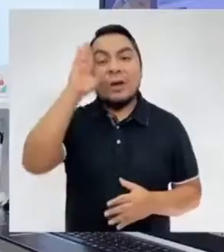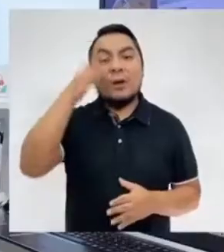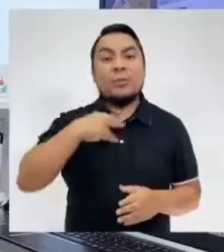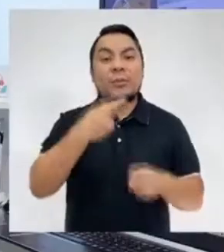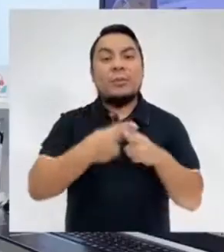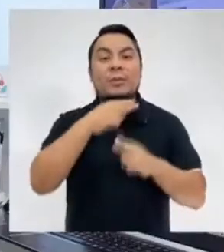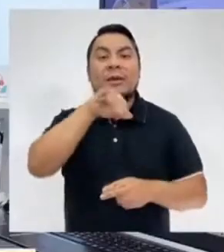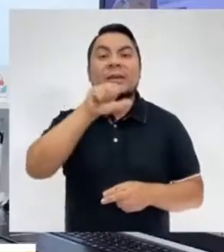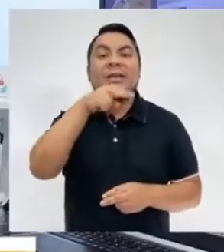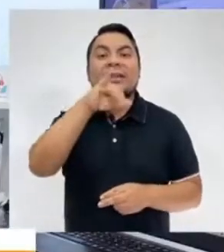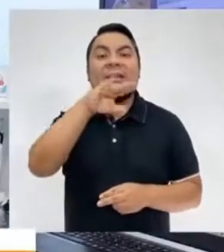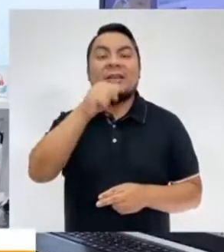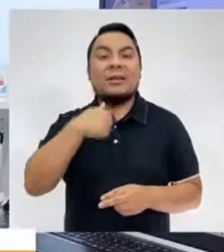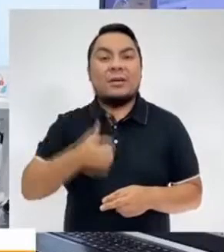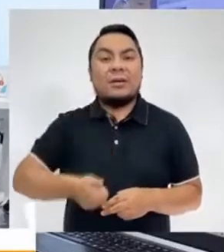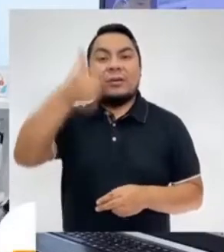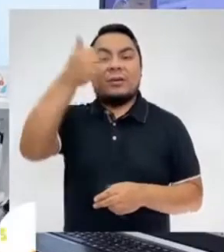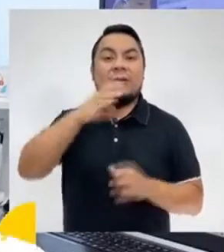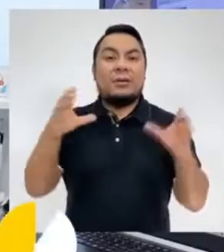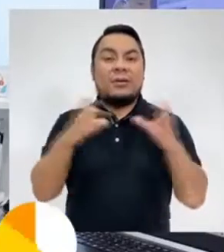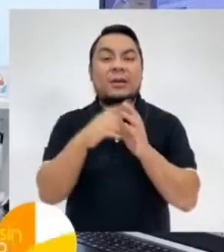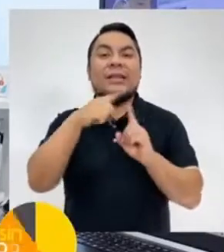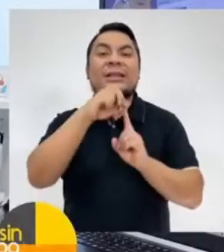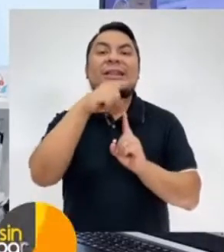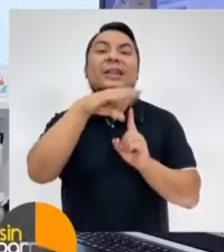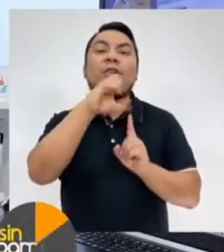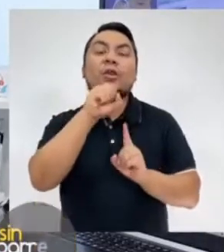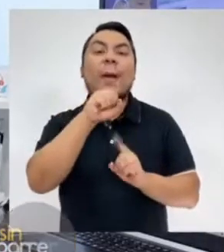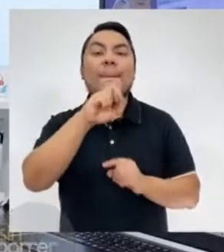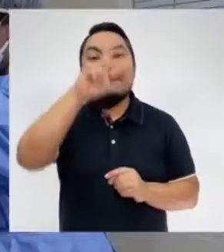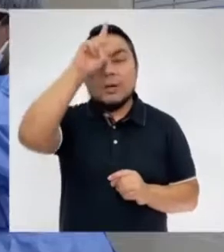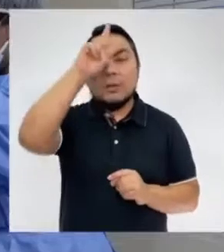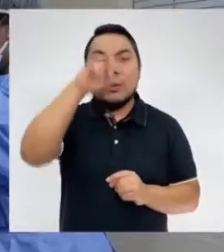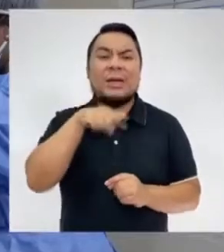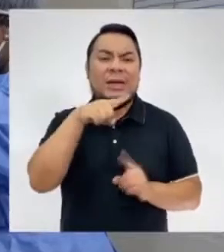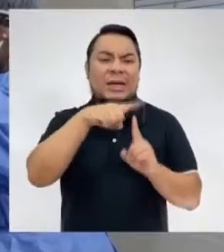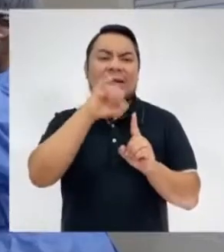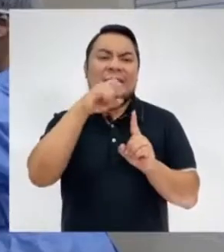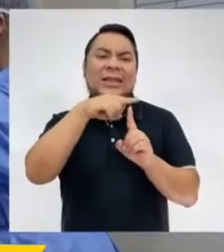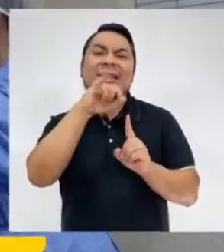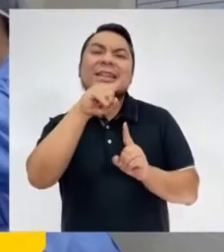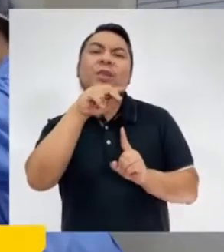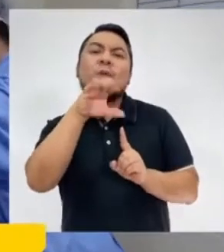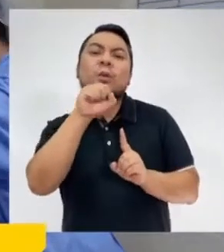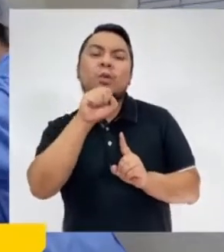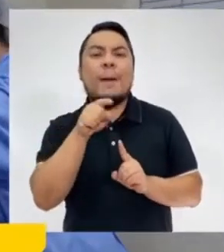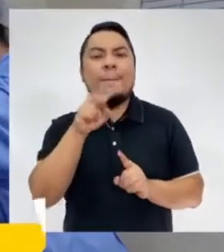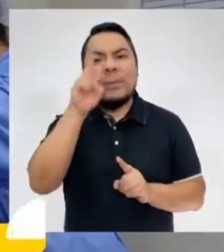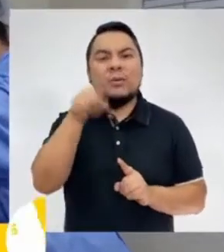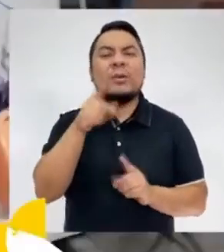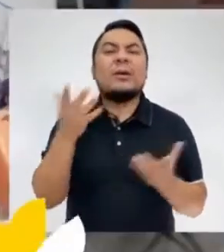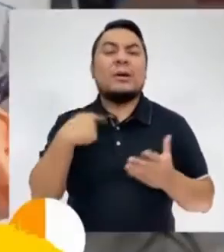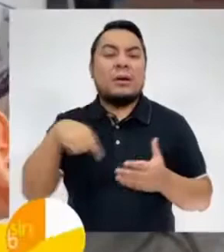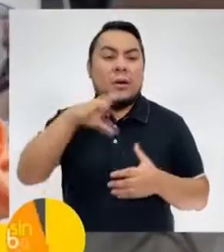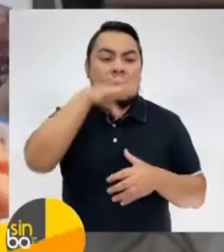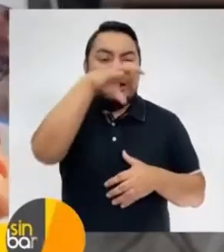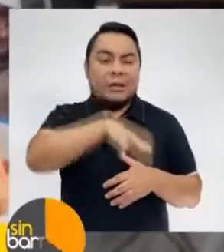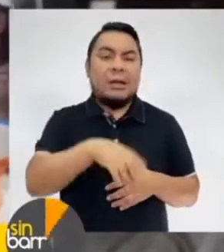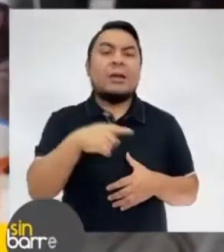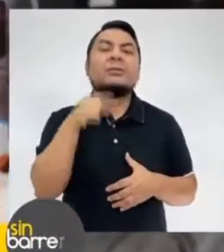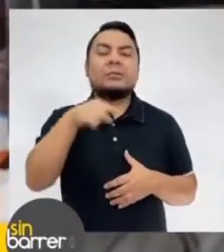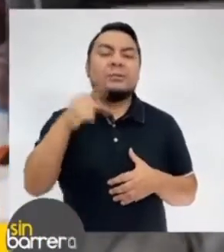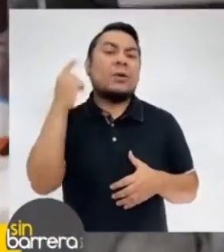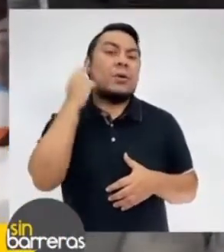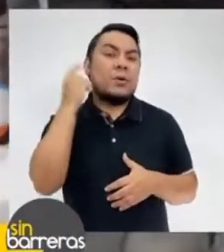Hola, mi nombre es Janina Honorio, soy gerente general de Tinitus Perú. En Tinitus Perú nosotros somos un centro de salud auditiva,